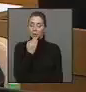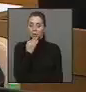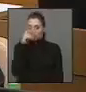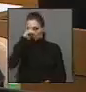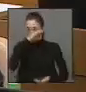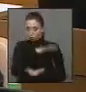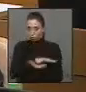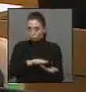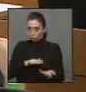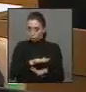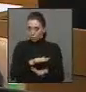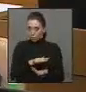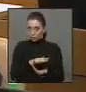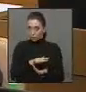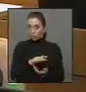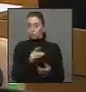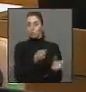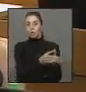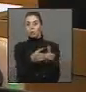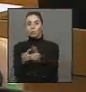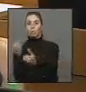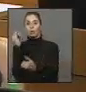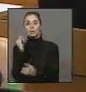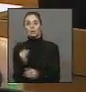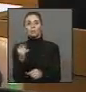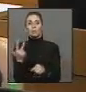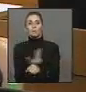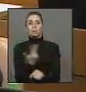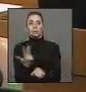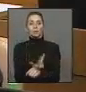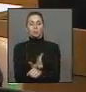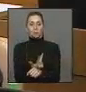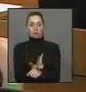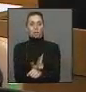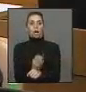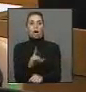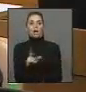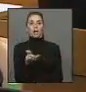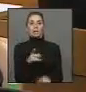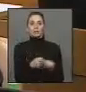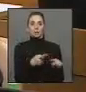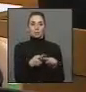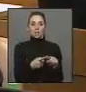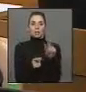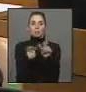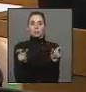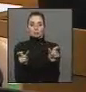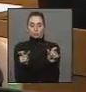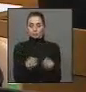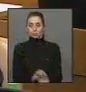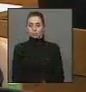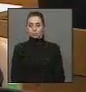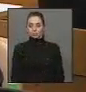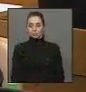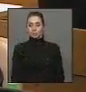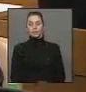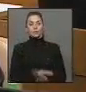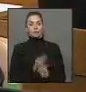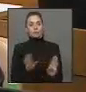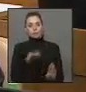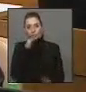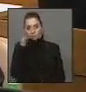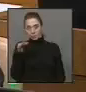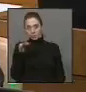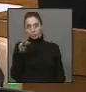provocar complicaciones, sobre todo a los sectores que son siempre los que se perjudican, que son la clase media y los sectores más populares. Termino mis